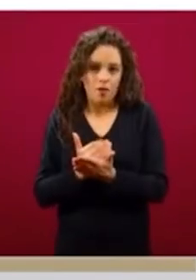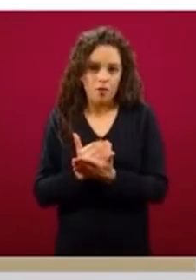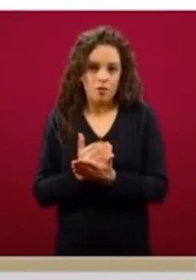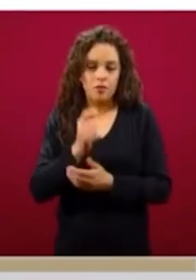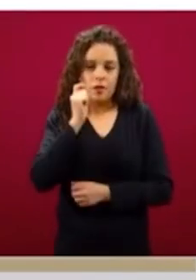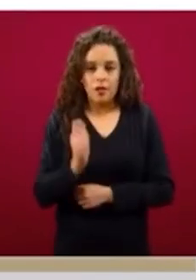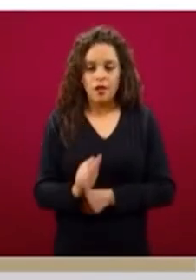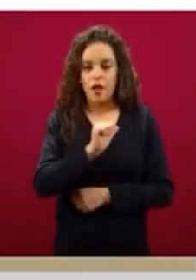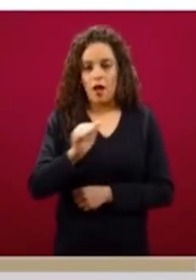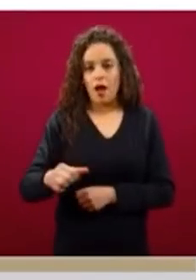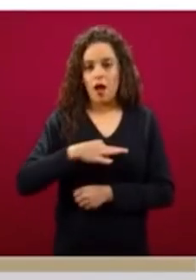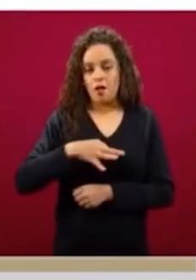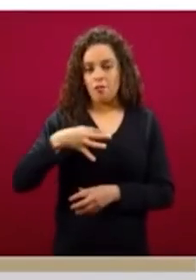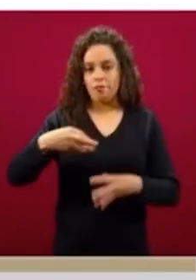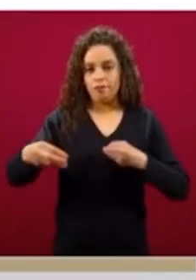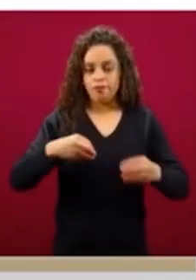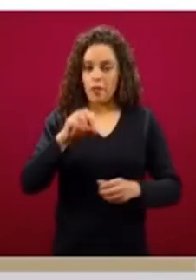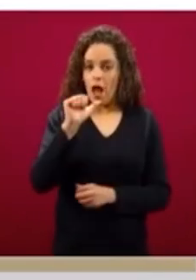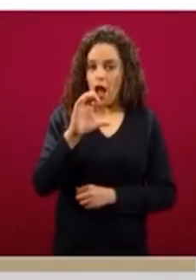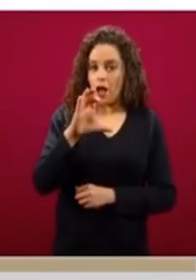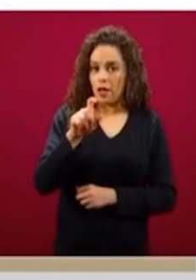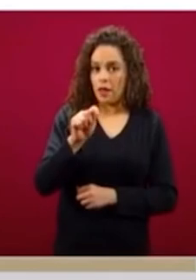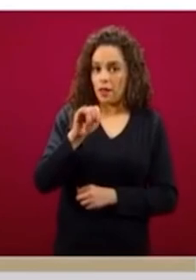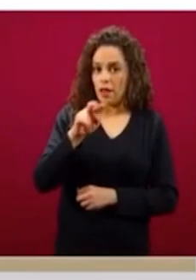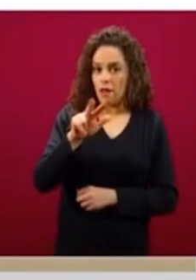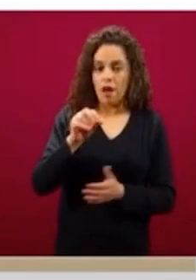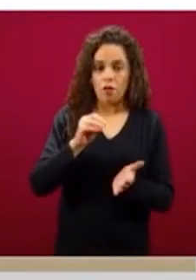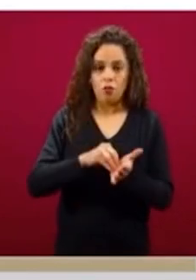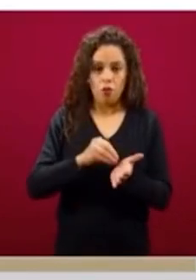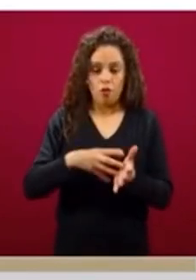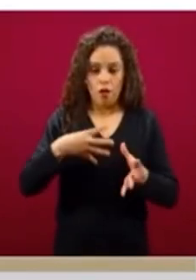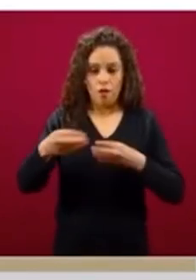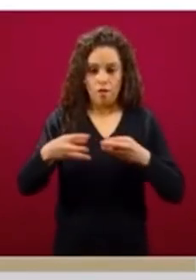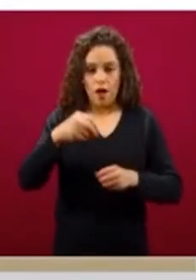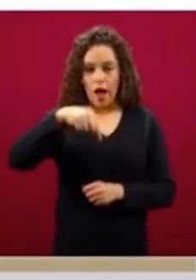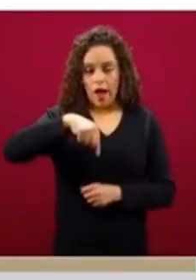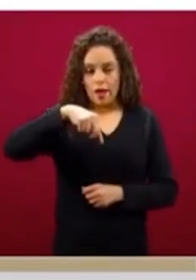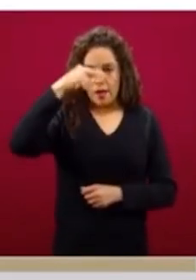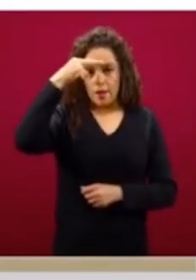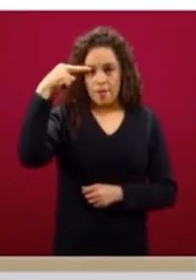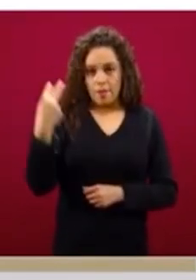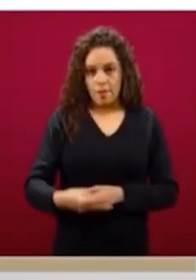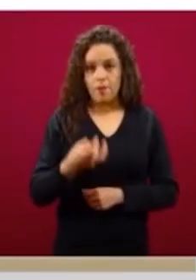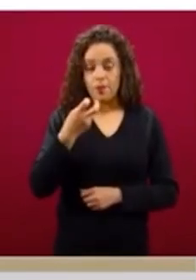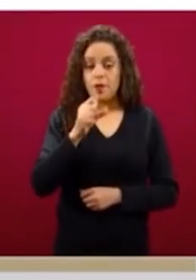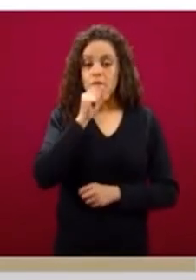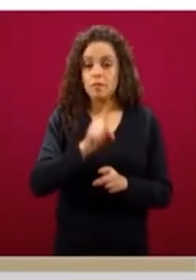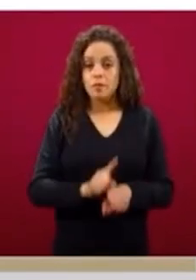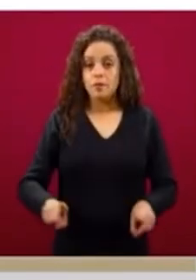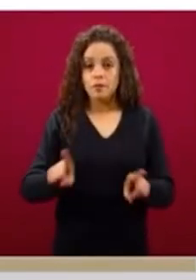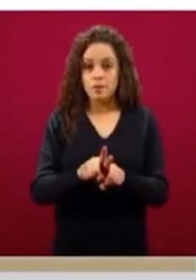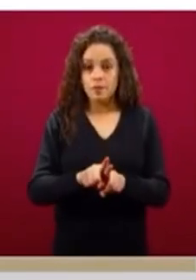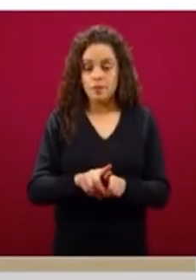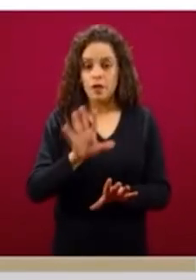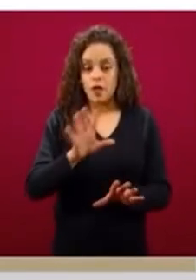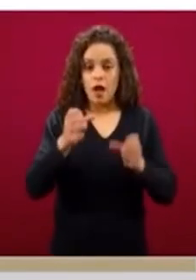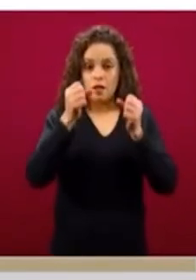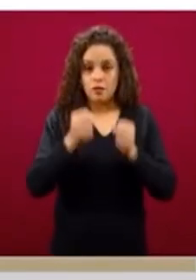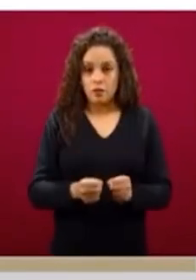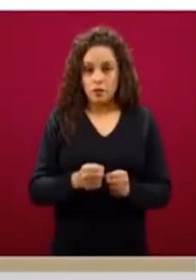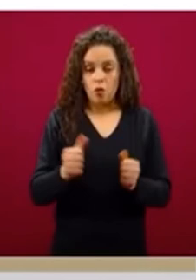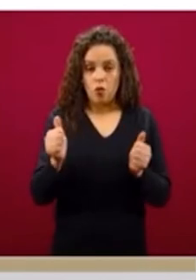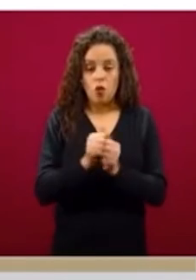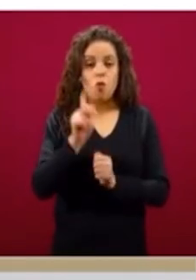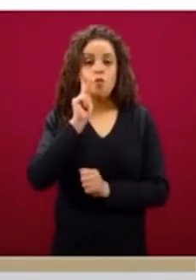activa en este momento en México. Así también hasta el momento se han confirmado por laboratorio